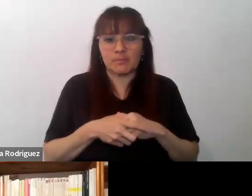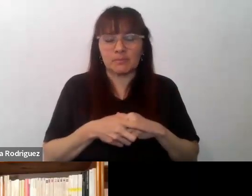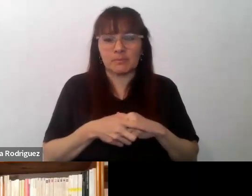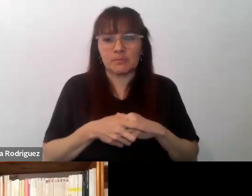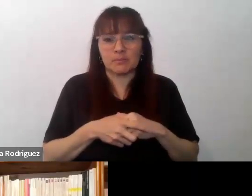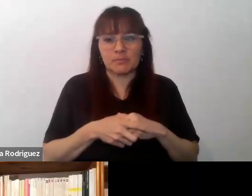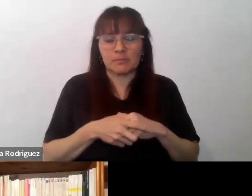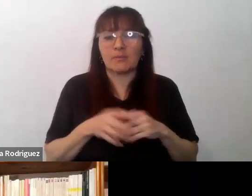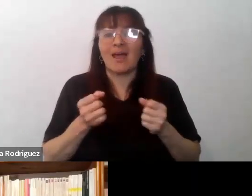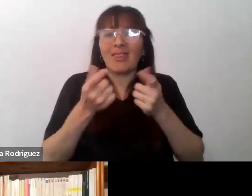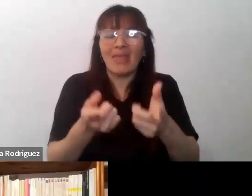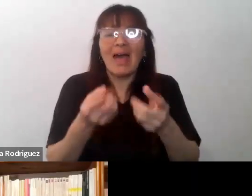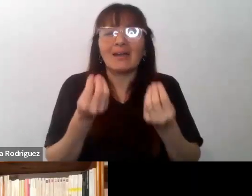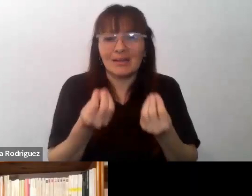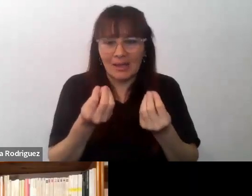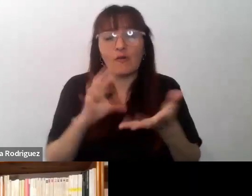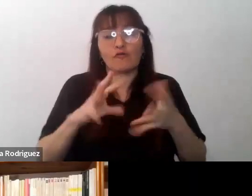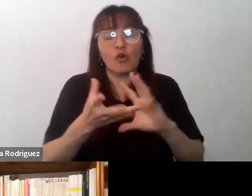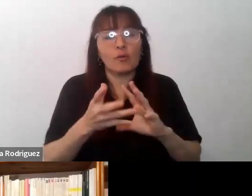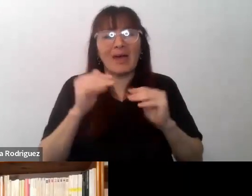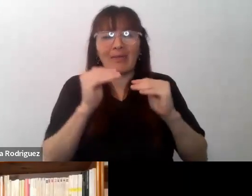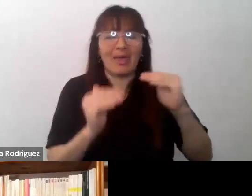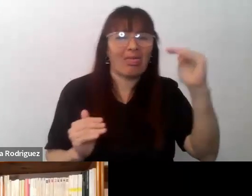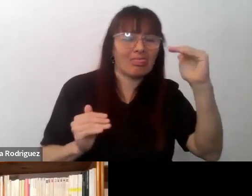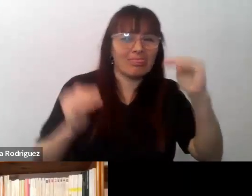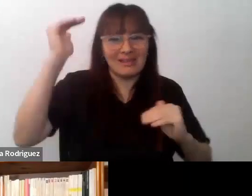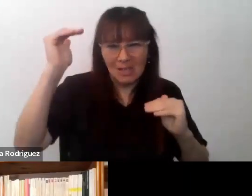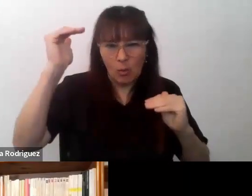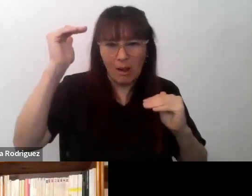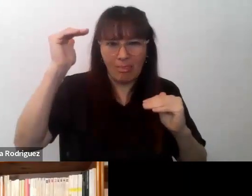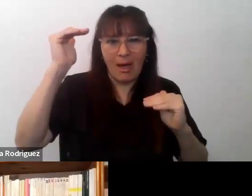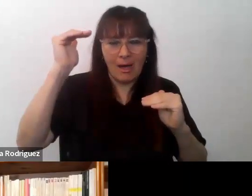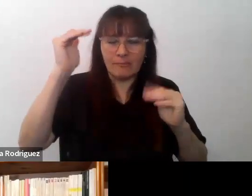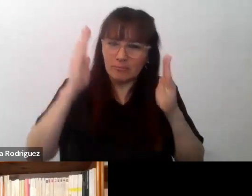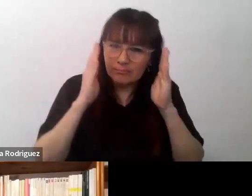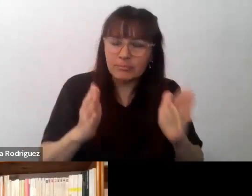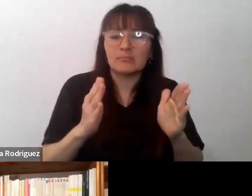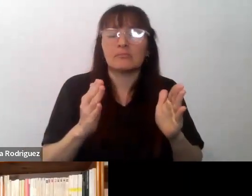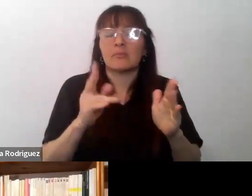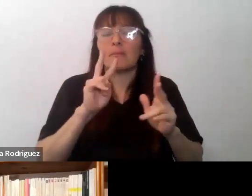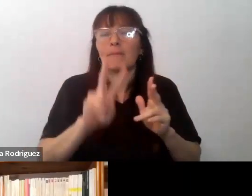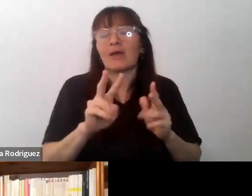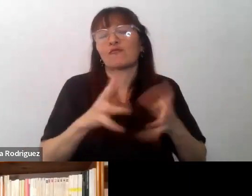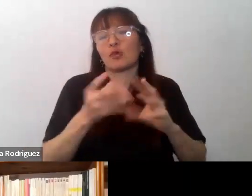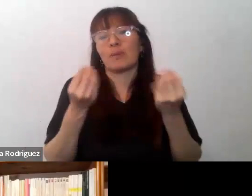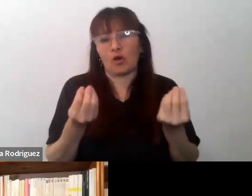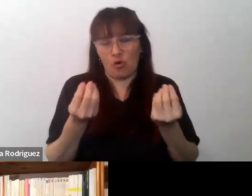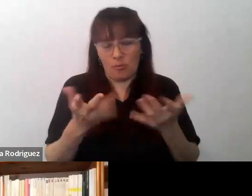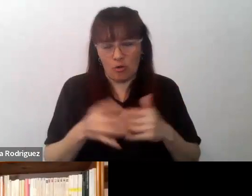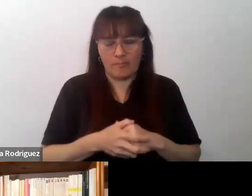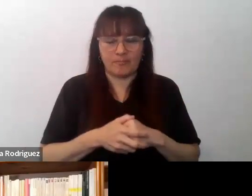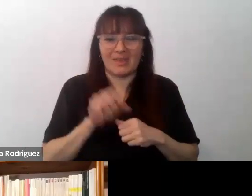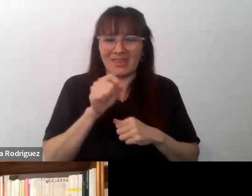tratar las desigualdades de todos los estudiantes con el